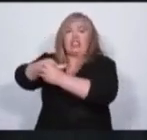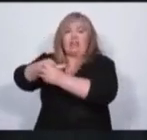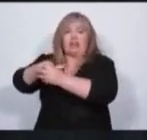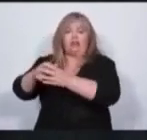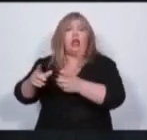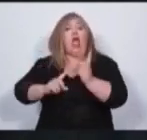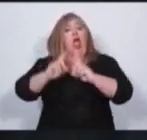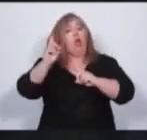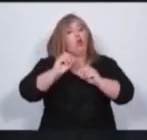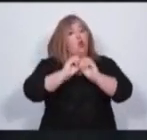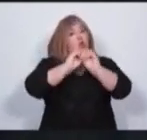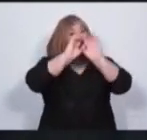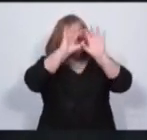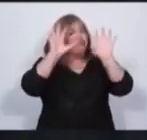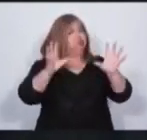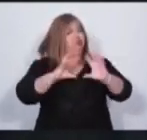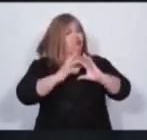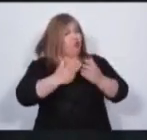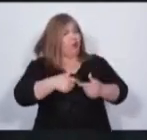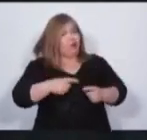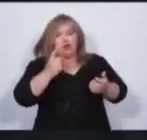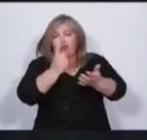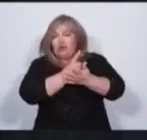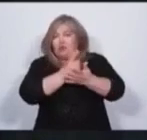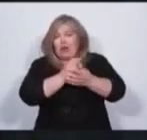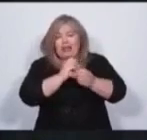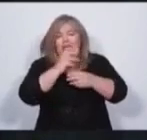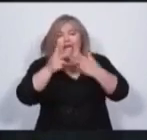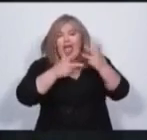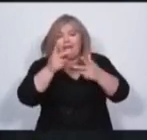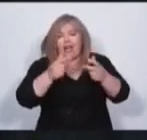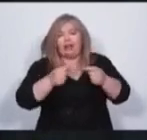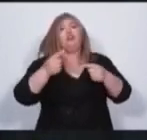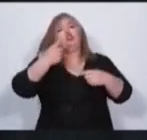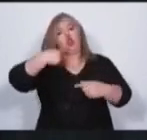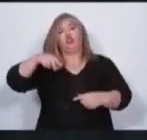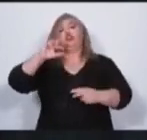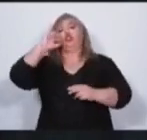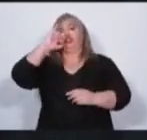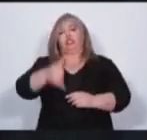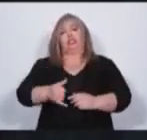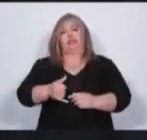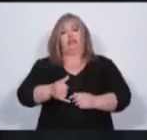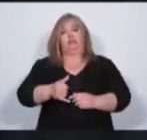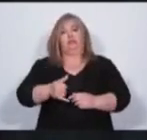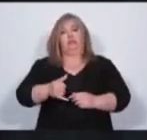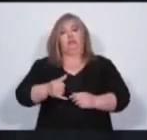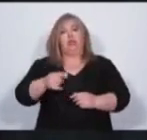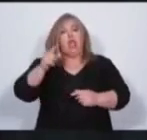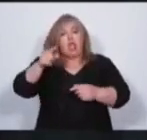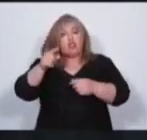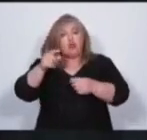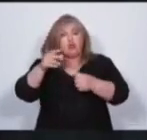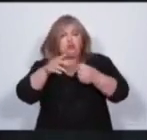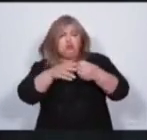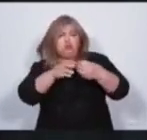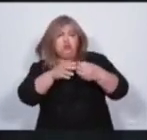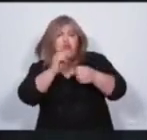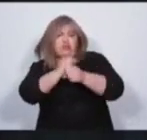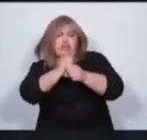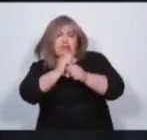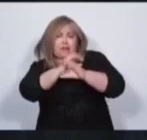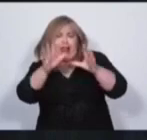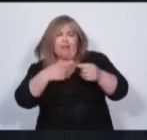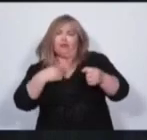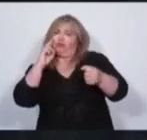de transparencia. Nosotros sí. Y queremos seguir cuidando ese bien tan preciado. Y queremos también seguir creciendo.